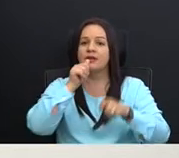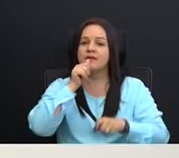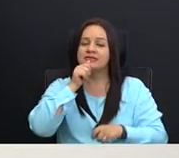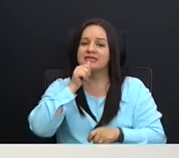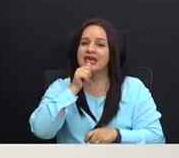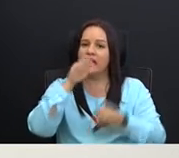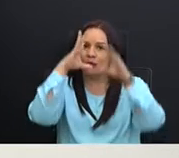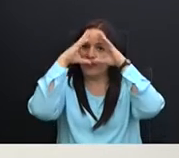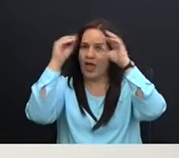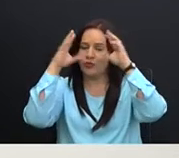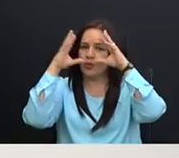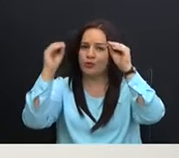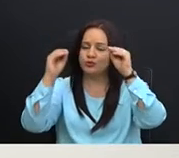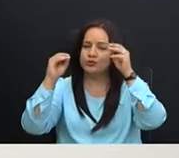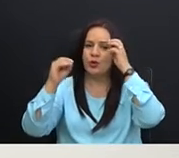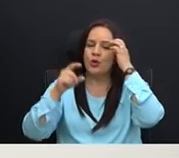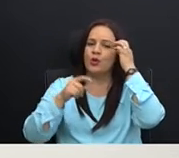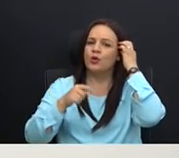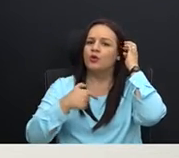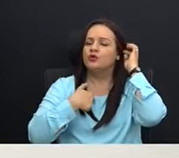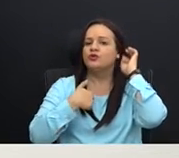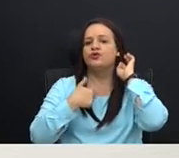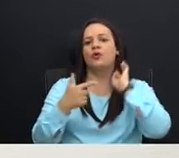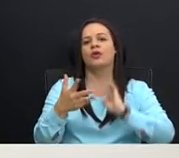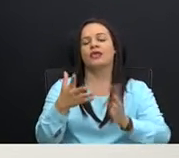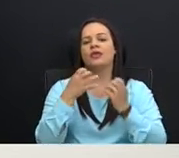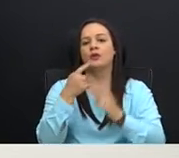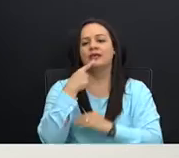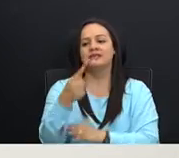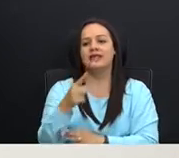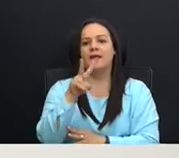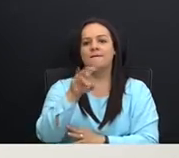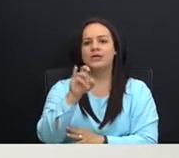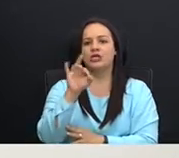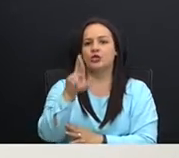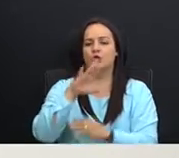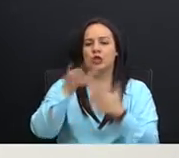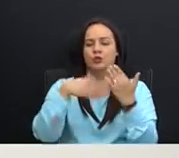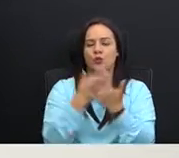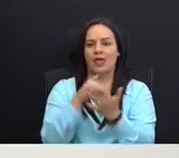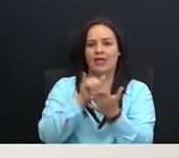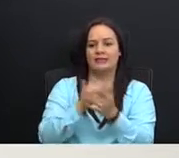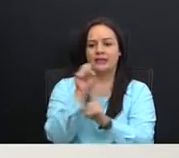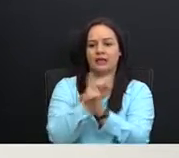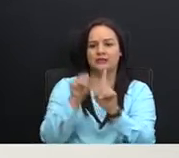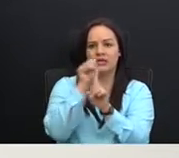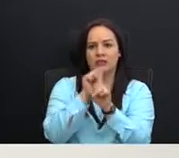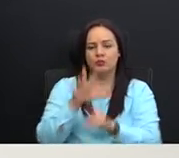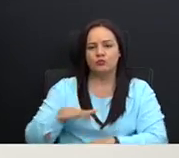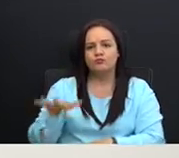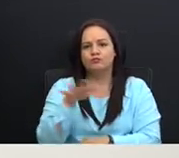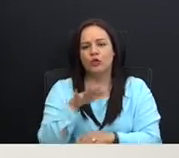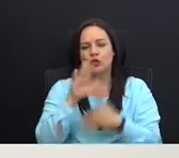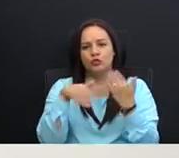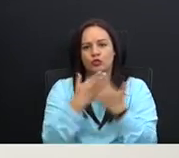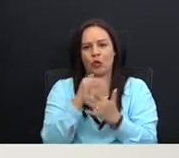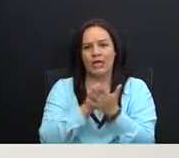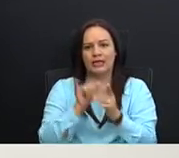Yo le quiero decir, don Víctor, que en todo este escenario, en todo este escenario,